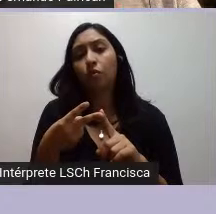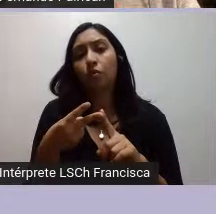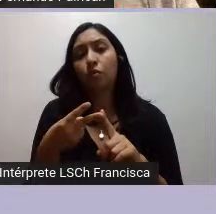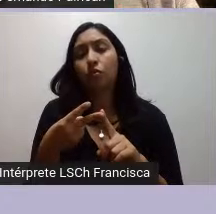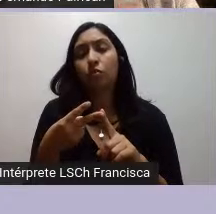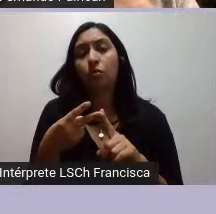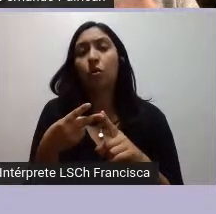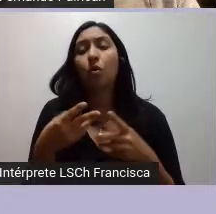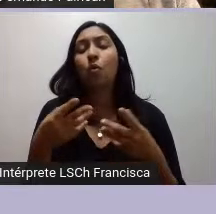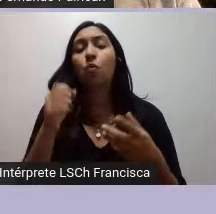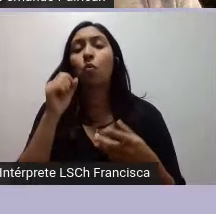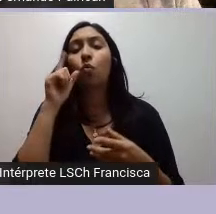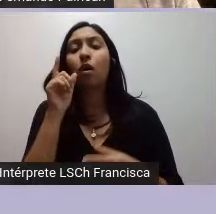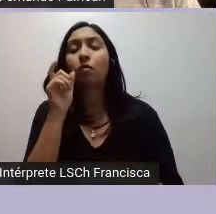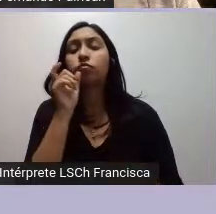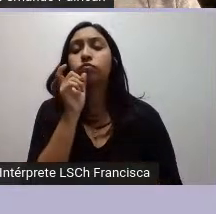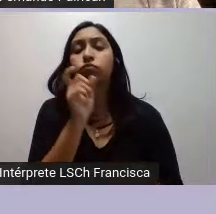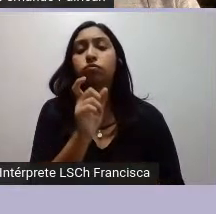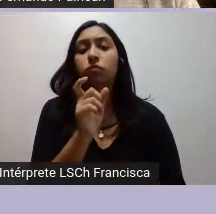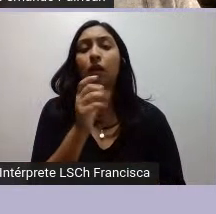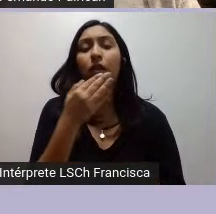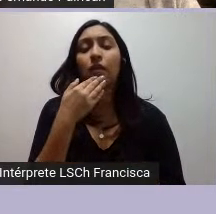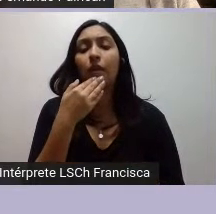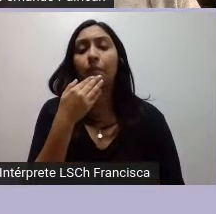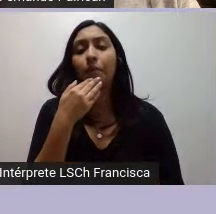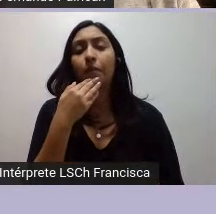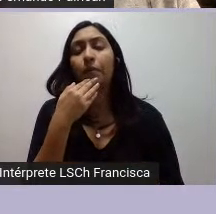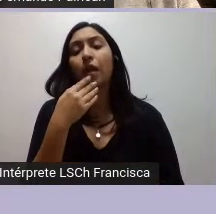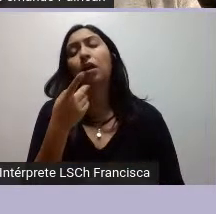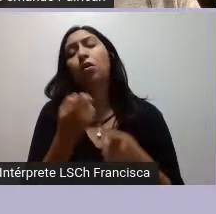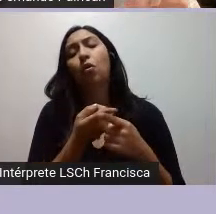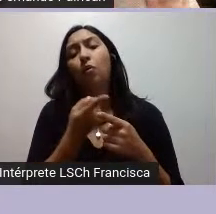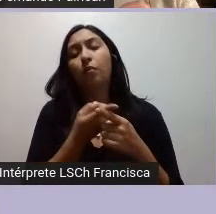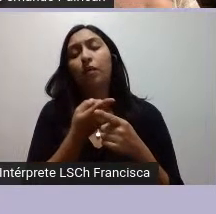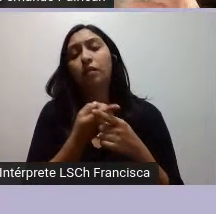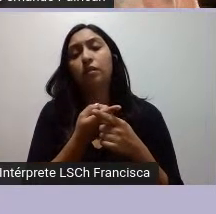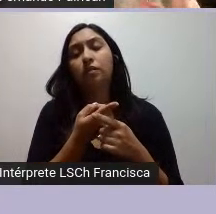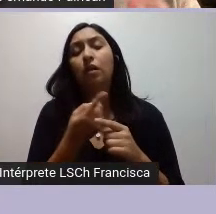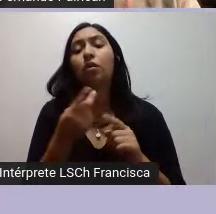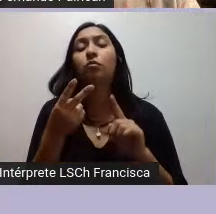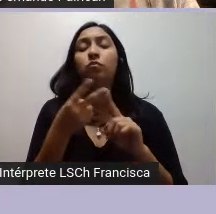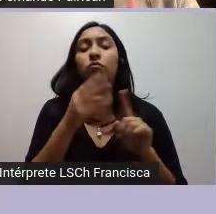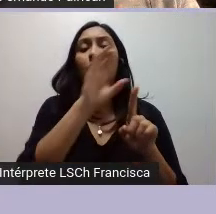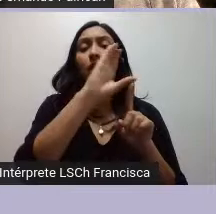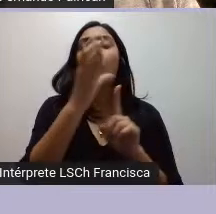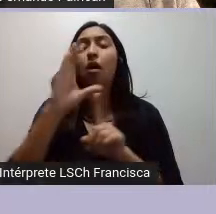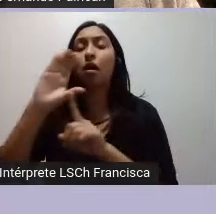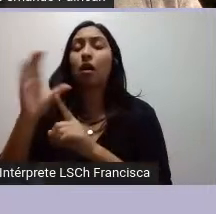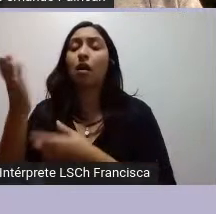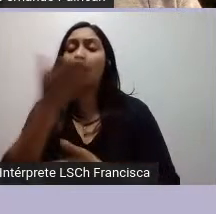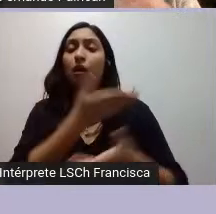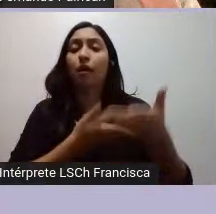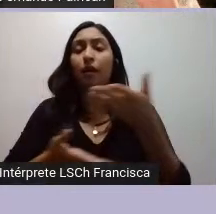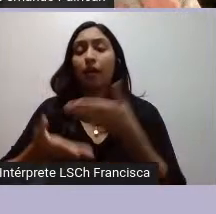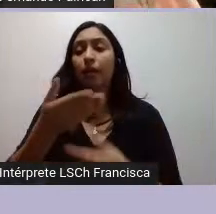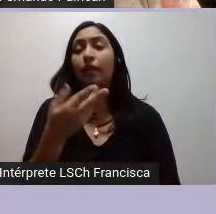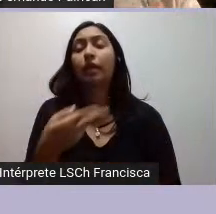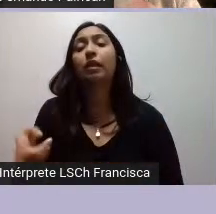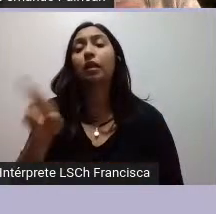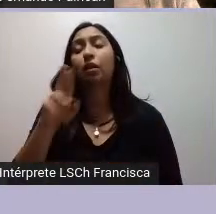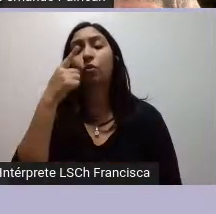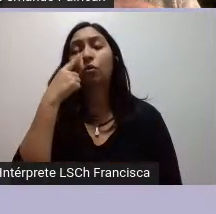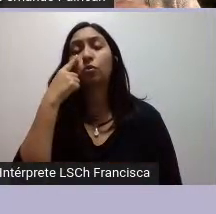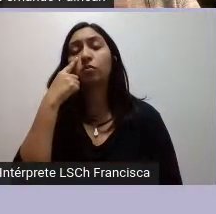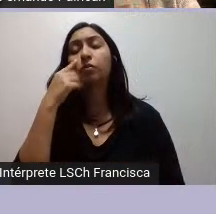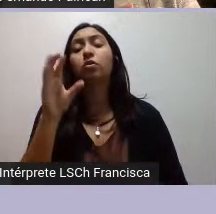va a ser también interculturalidad y también reconocimientos constitucionales. Y estos